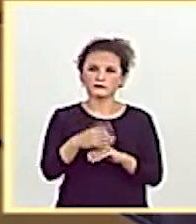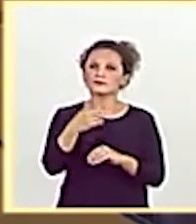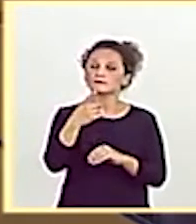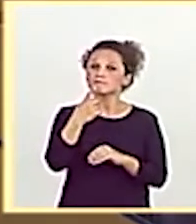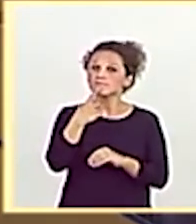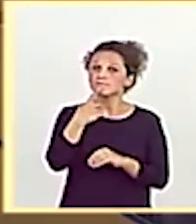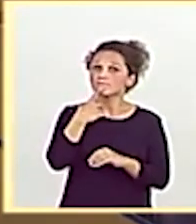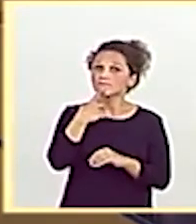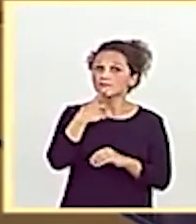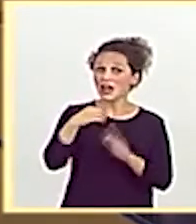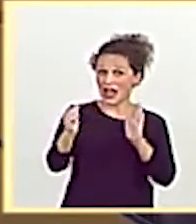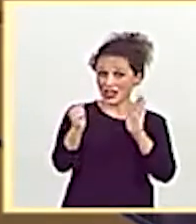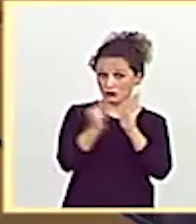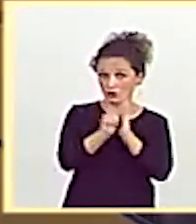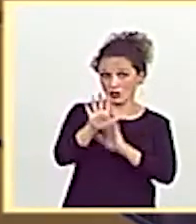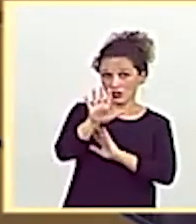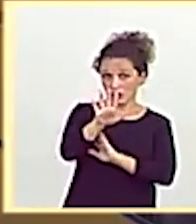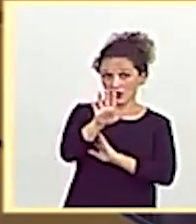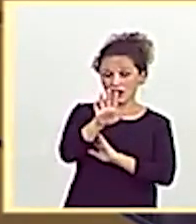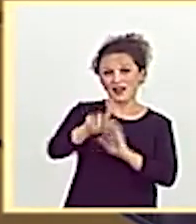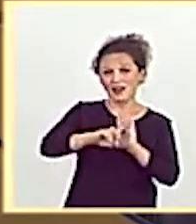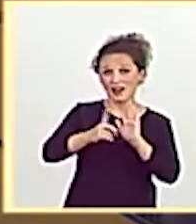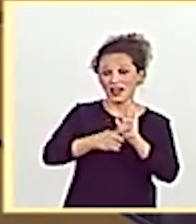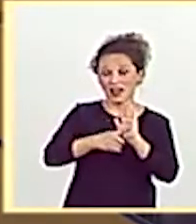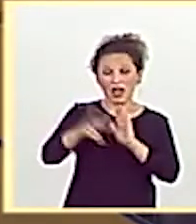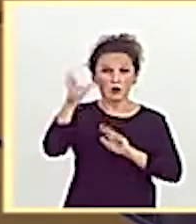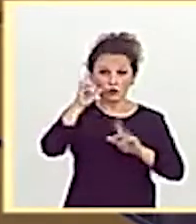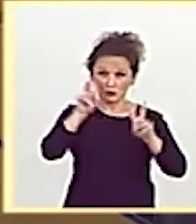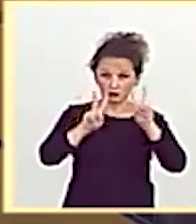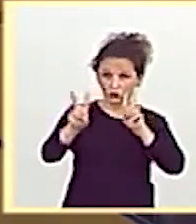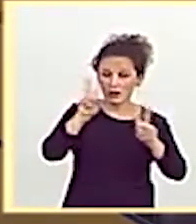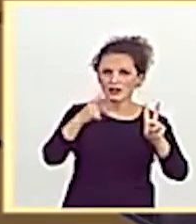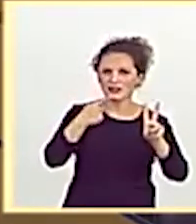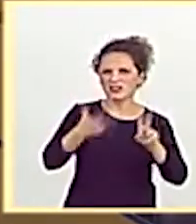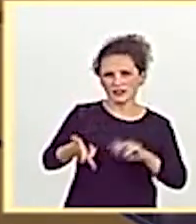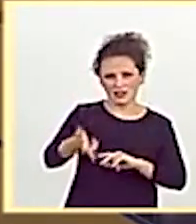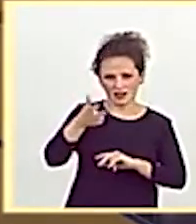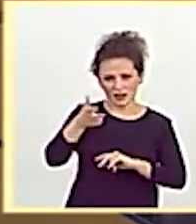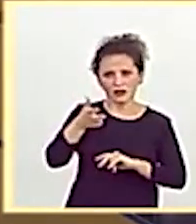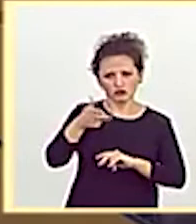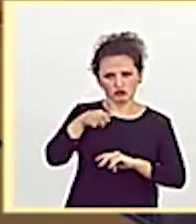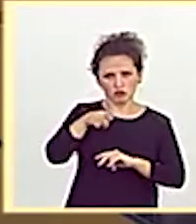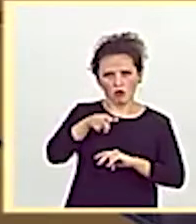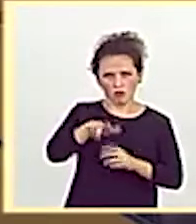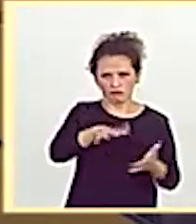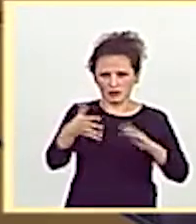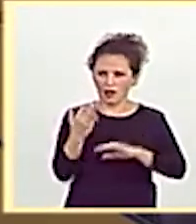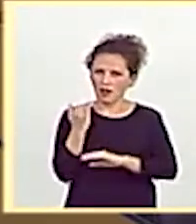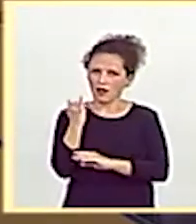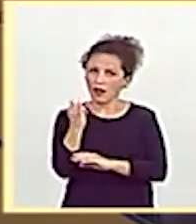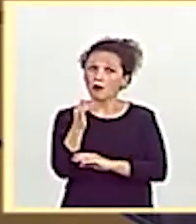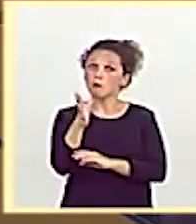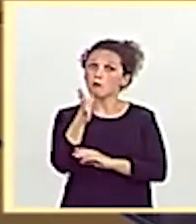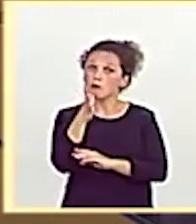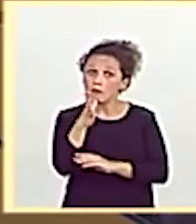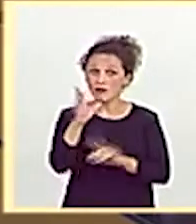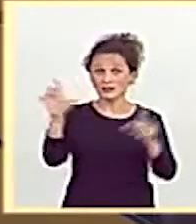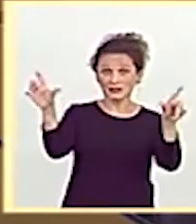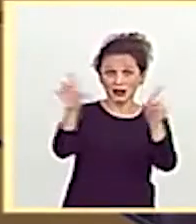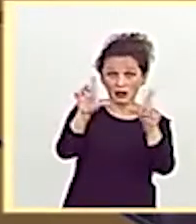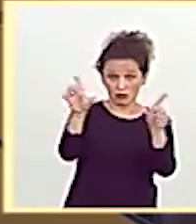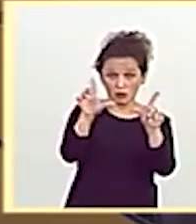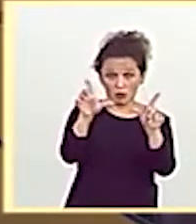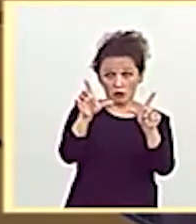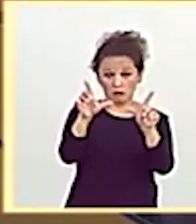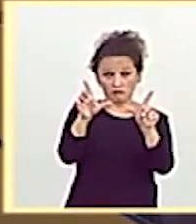Audiovisuales regula el derecho a la diversidad cultural y lingüística y para la efectividad de este derecho los prestadores del servicio de comunicación televisiva